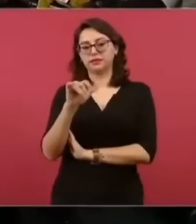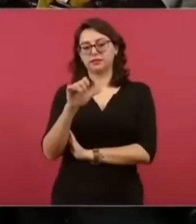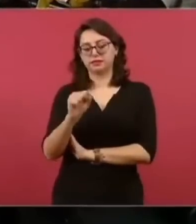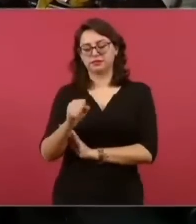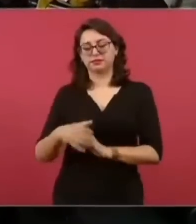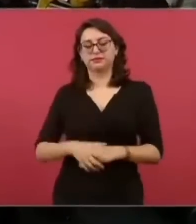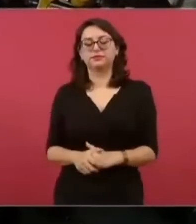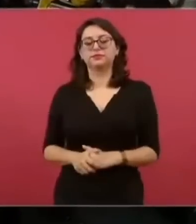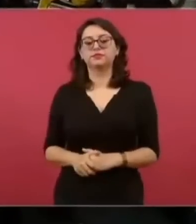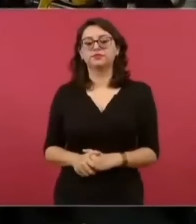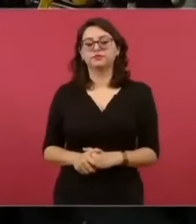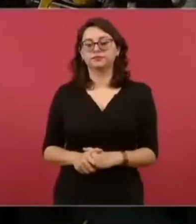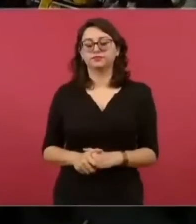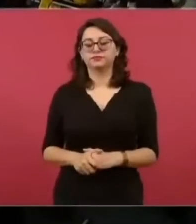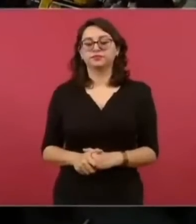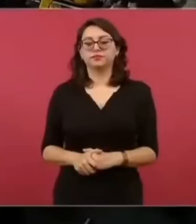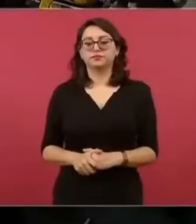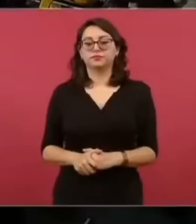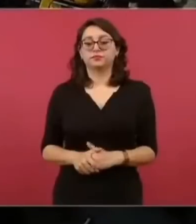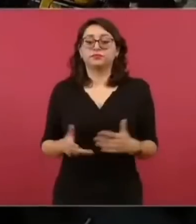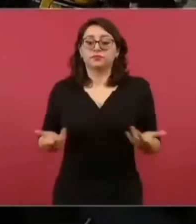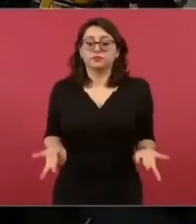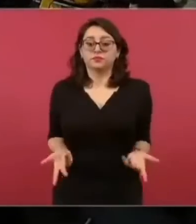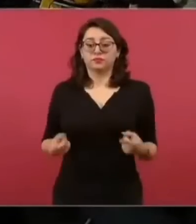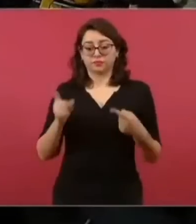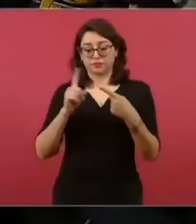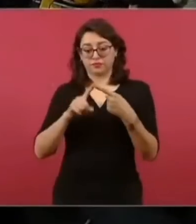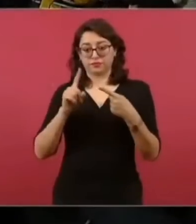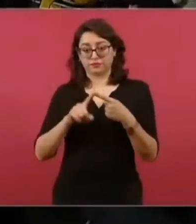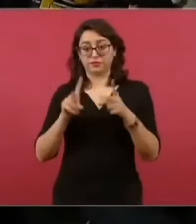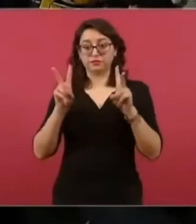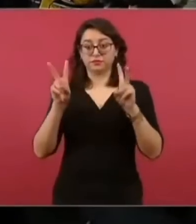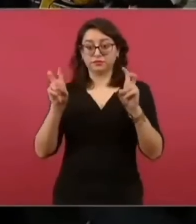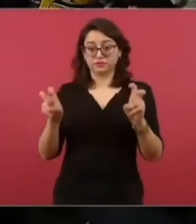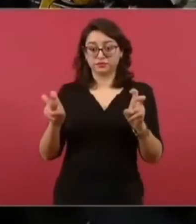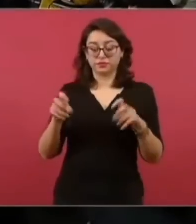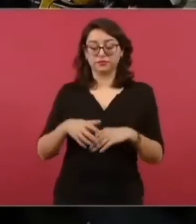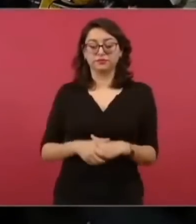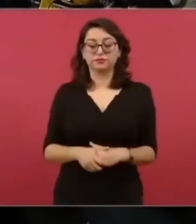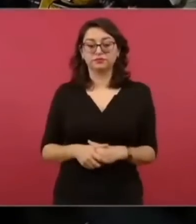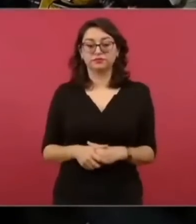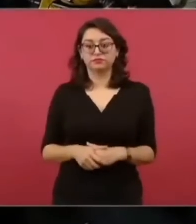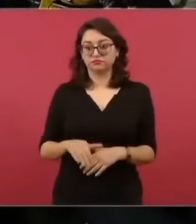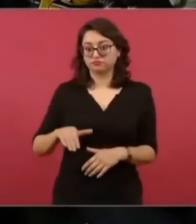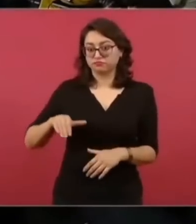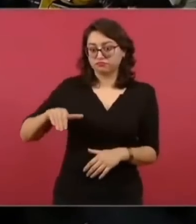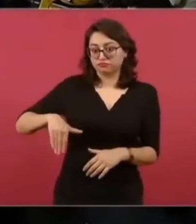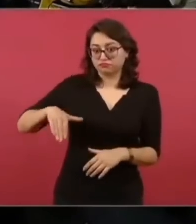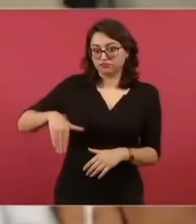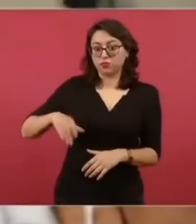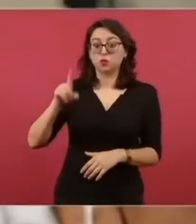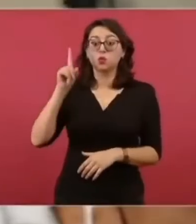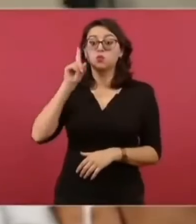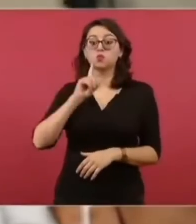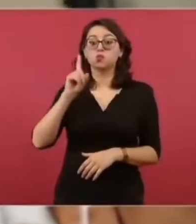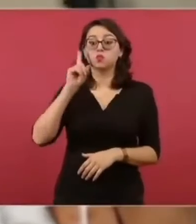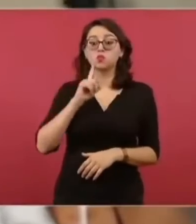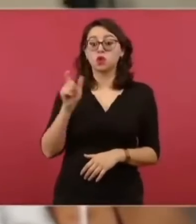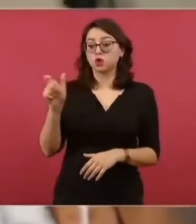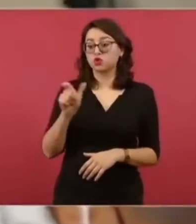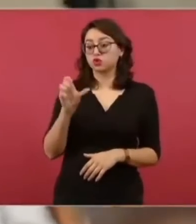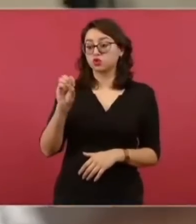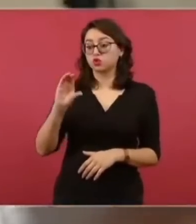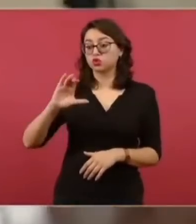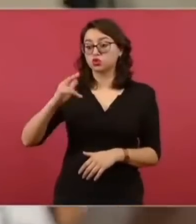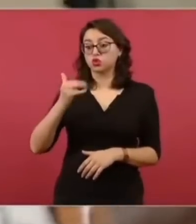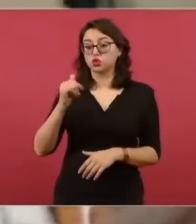parte, la senadora panista Xochitl Galvez, bueno, pues hizo aquí su arribo a Palacio Nacional hace unos minutos, no se le dio el acceso